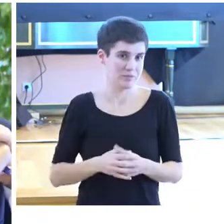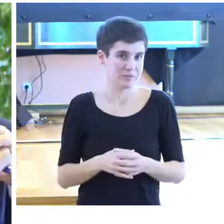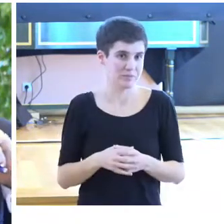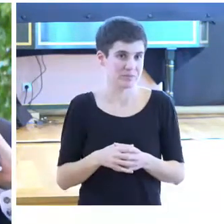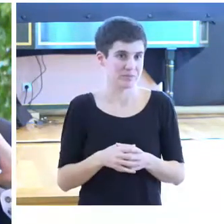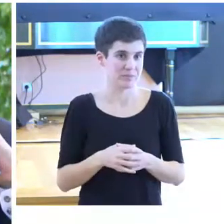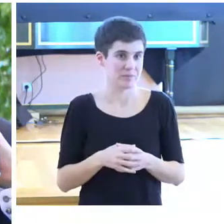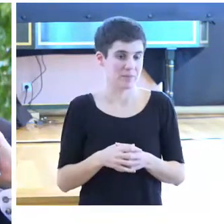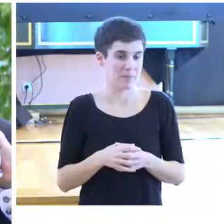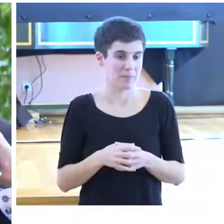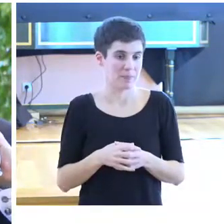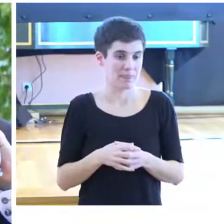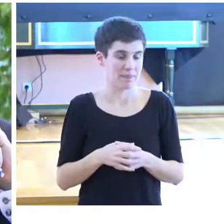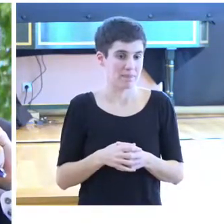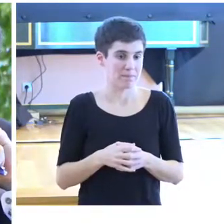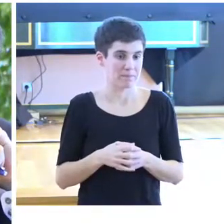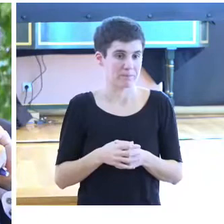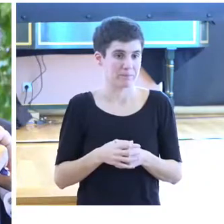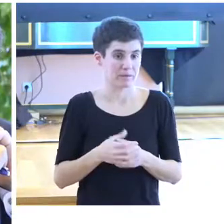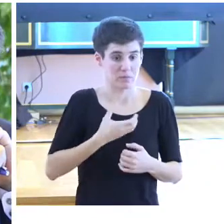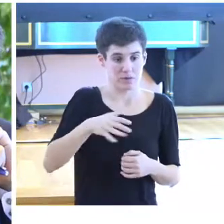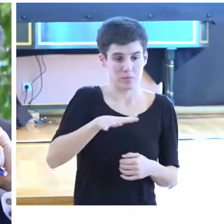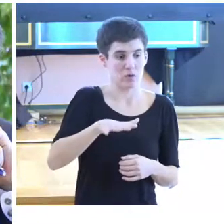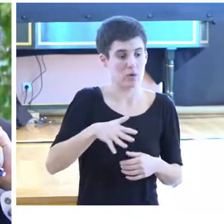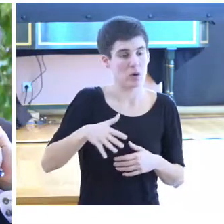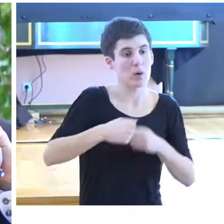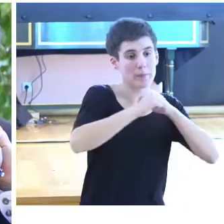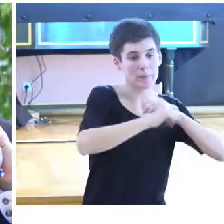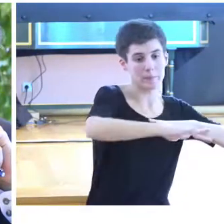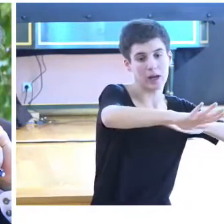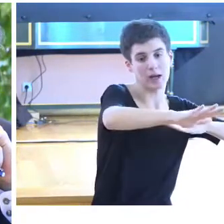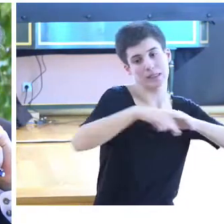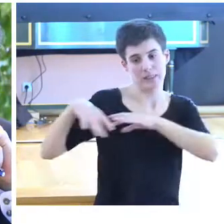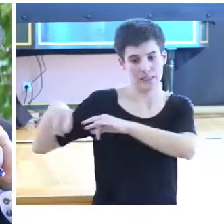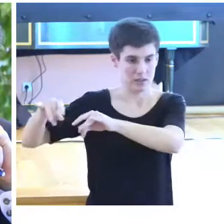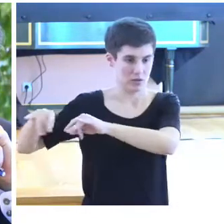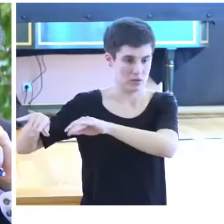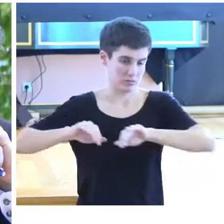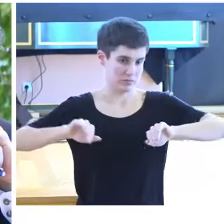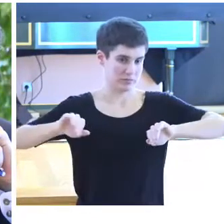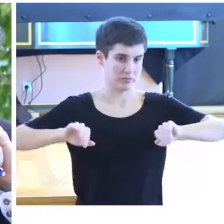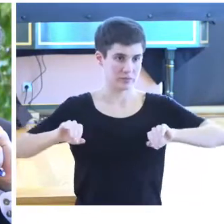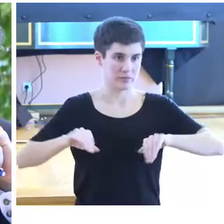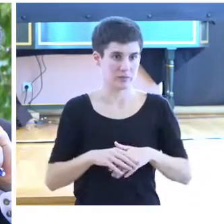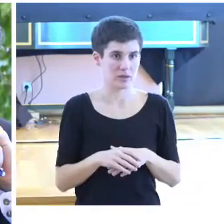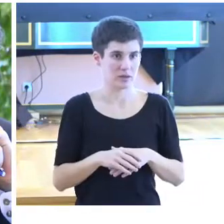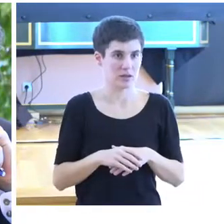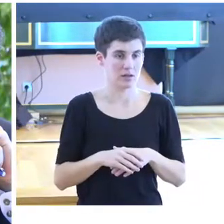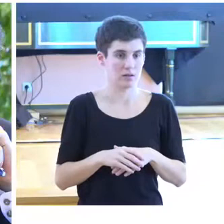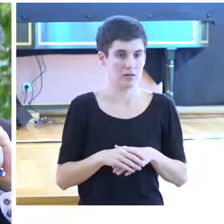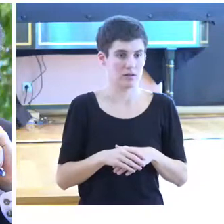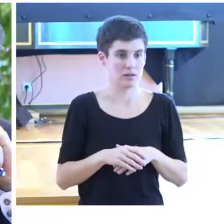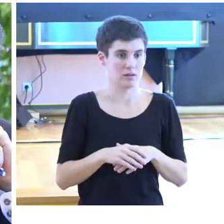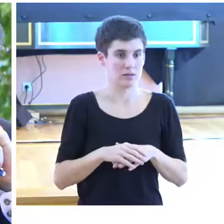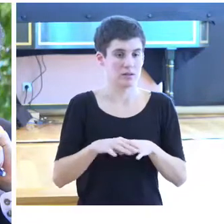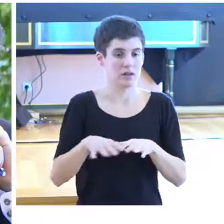Y el municipio está dividido entre el mar y el interior. Hay la vila, la parte más